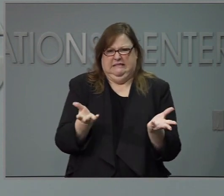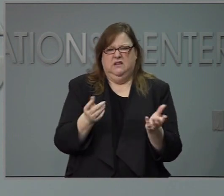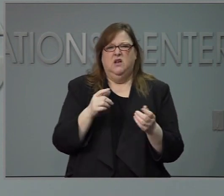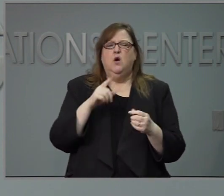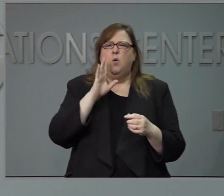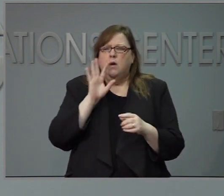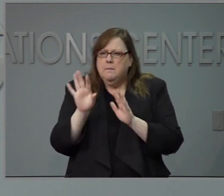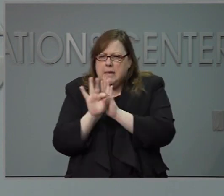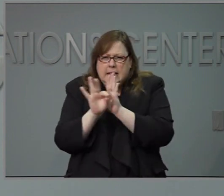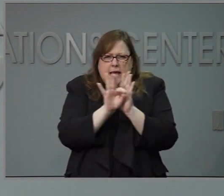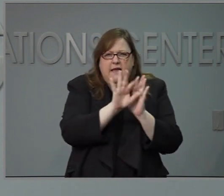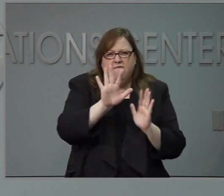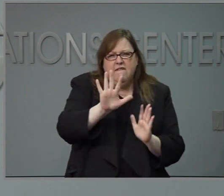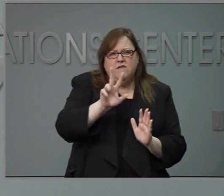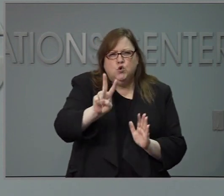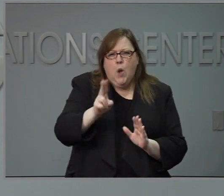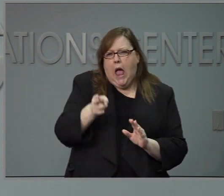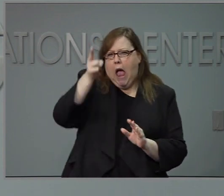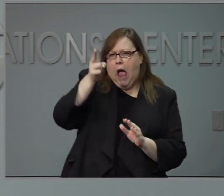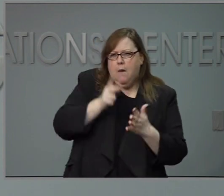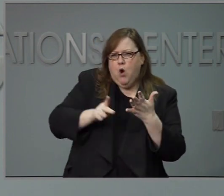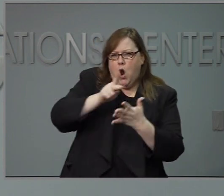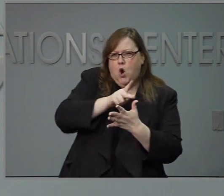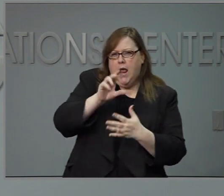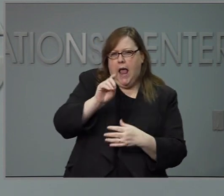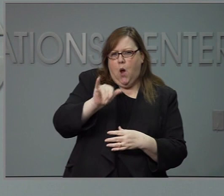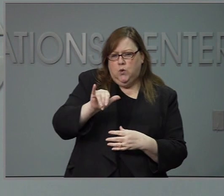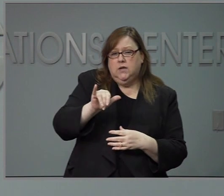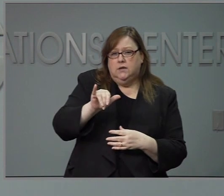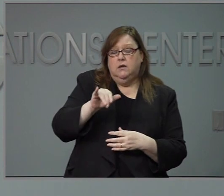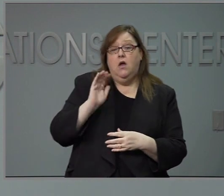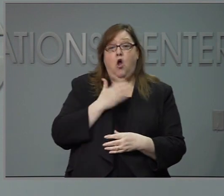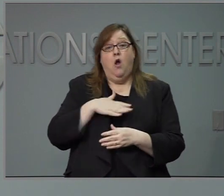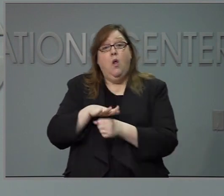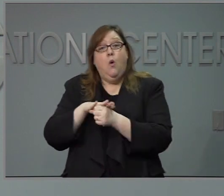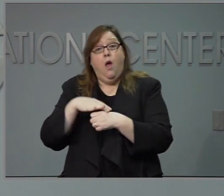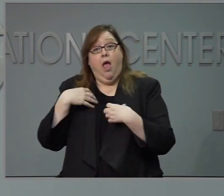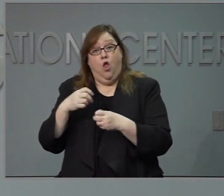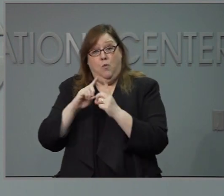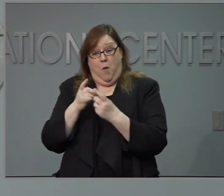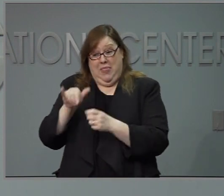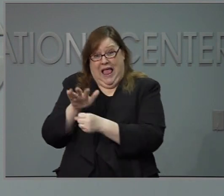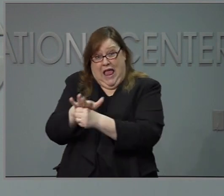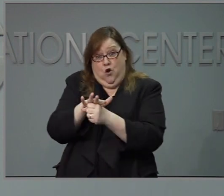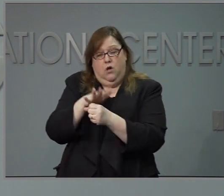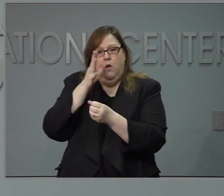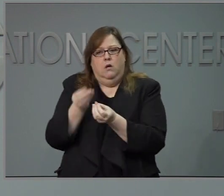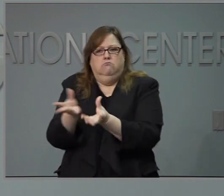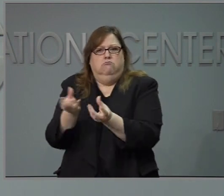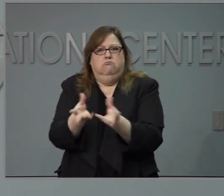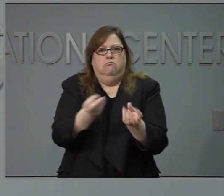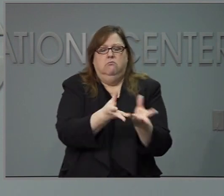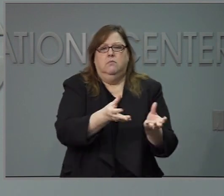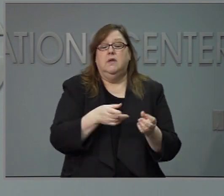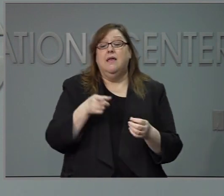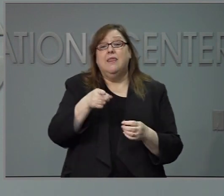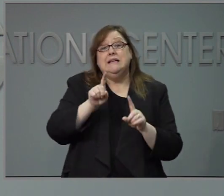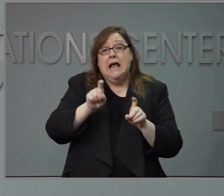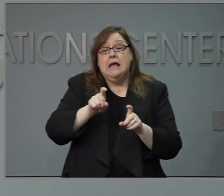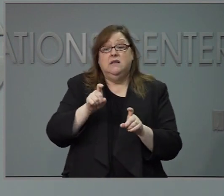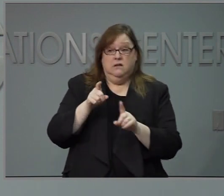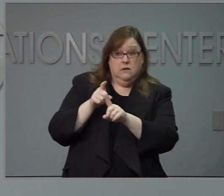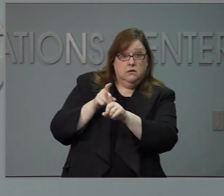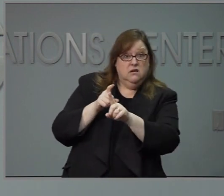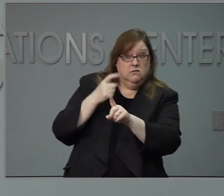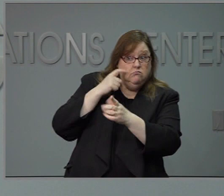local. Estas pruebas están diseñadas para ofrecer un resultado rápido para personas con síntomas parecido a la